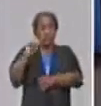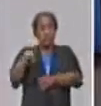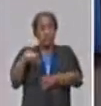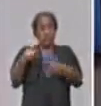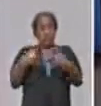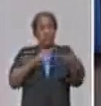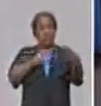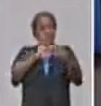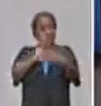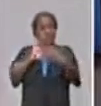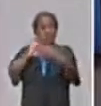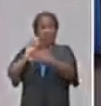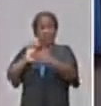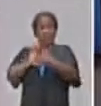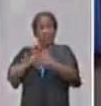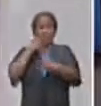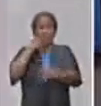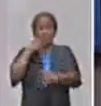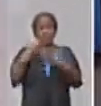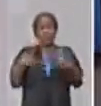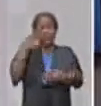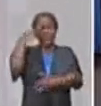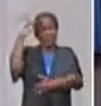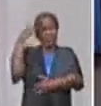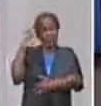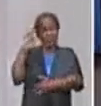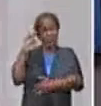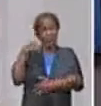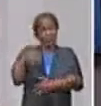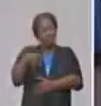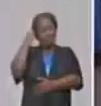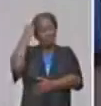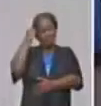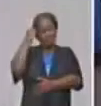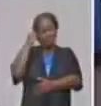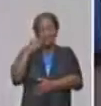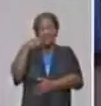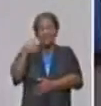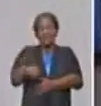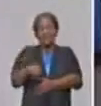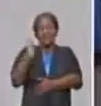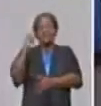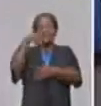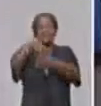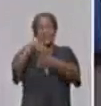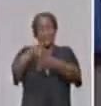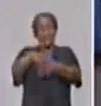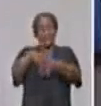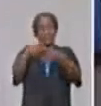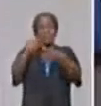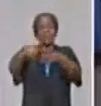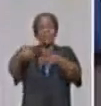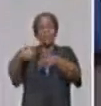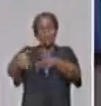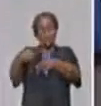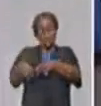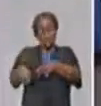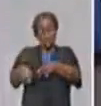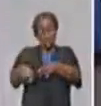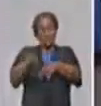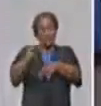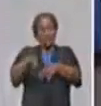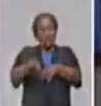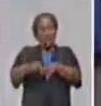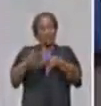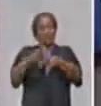problema de gestión y puede ser hasta psicológico, eso habría que ver. Pero empieza a haber un interés de los productores para empezar a